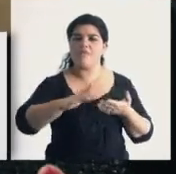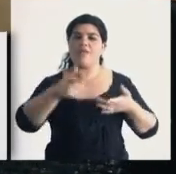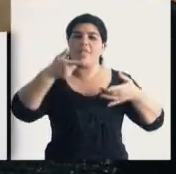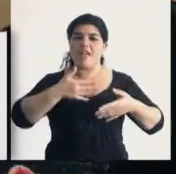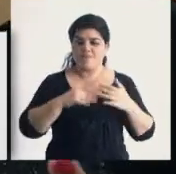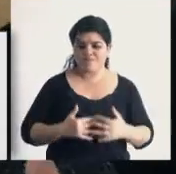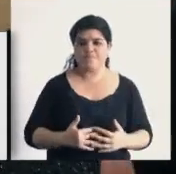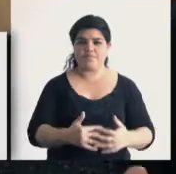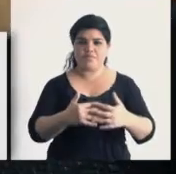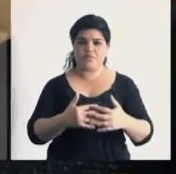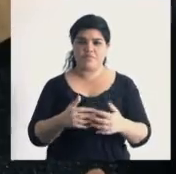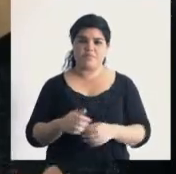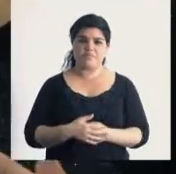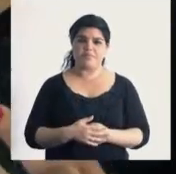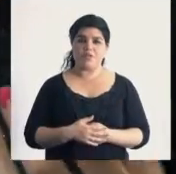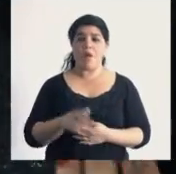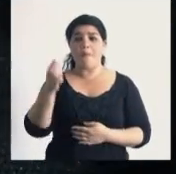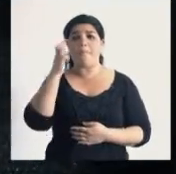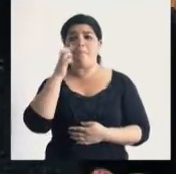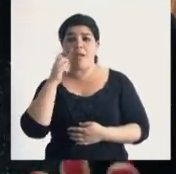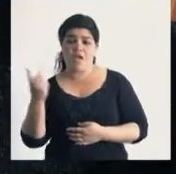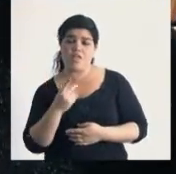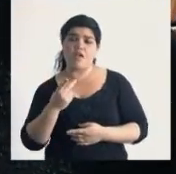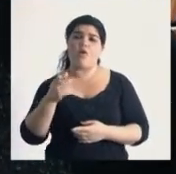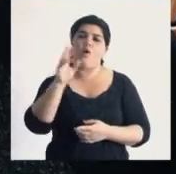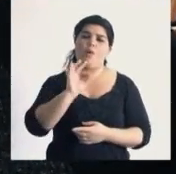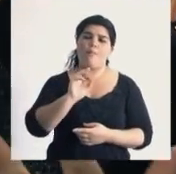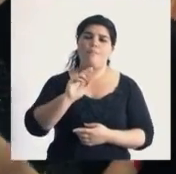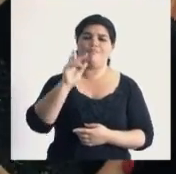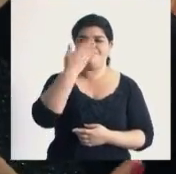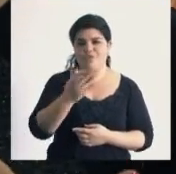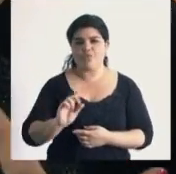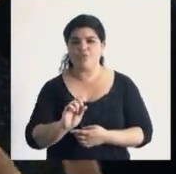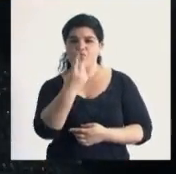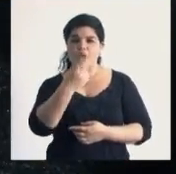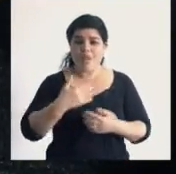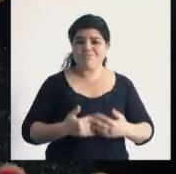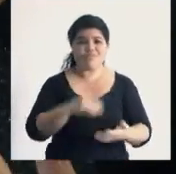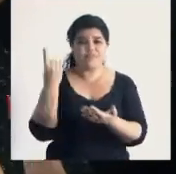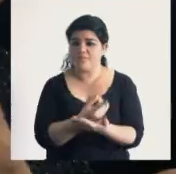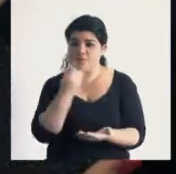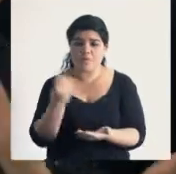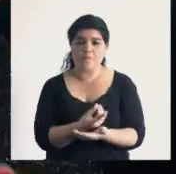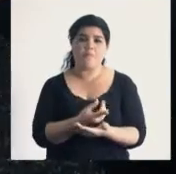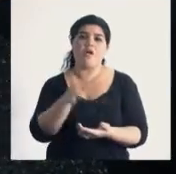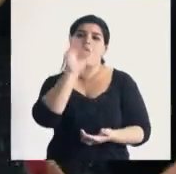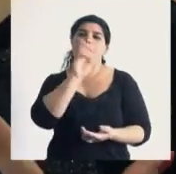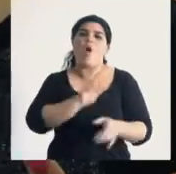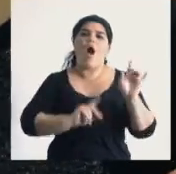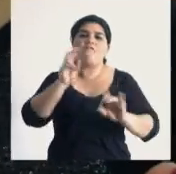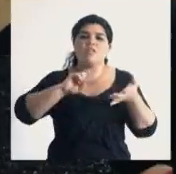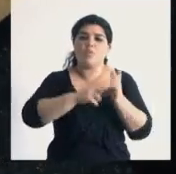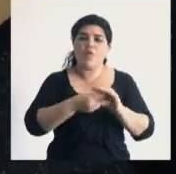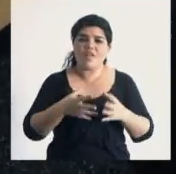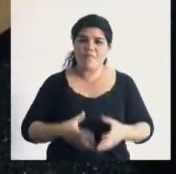reproducción asistida que consiste en que una pareja o una persona que no puede gestar, ya sea porque la mujer